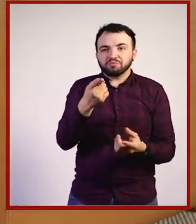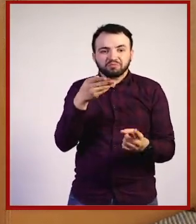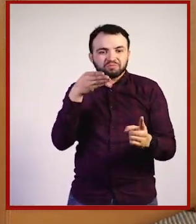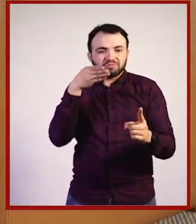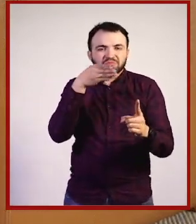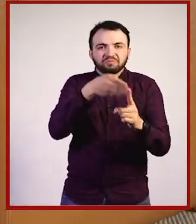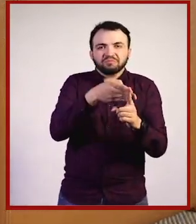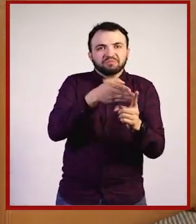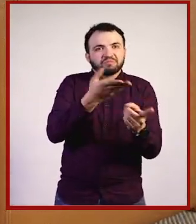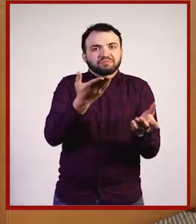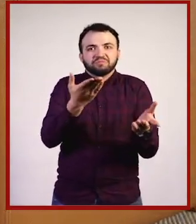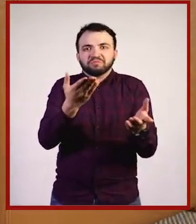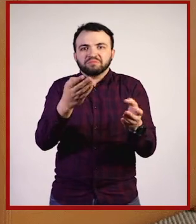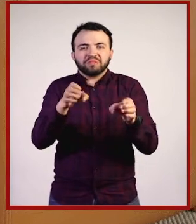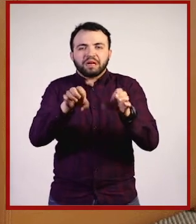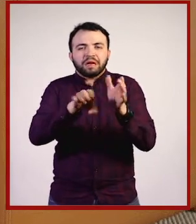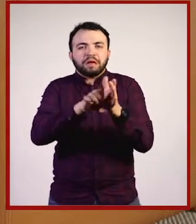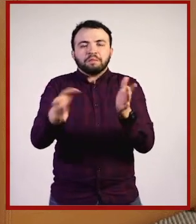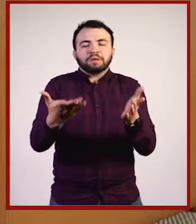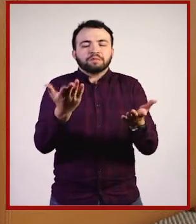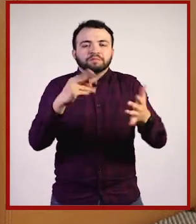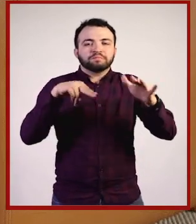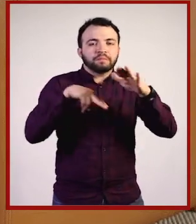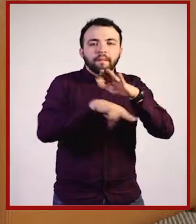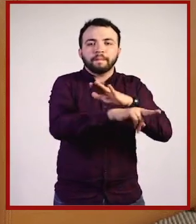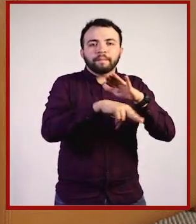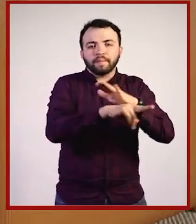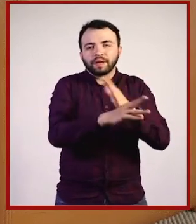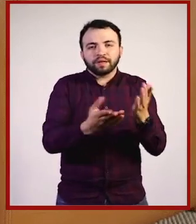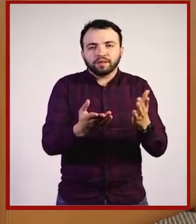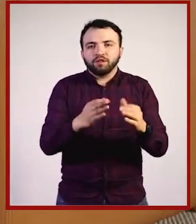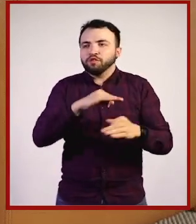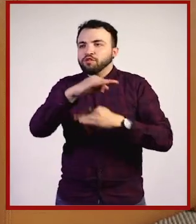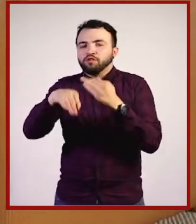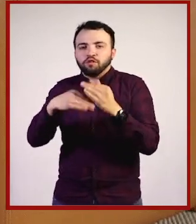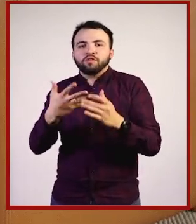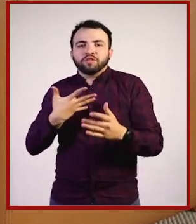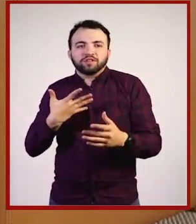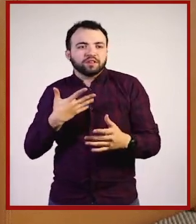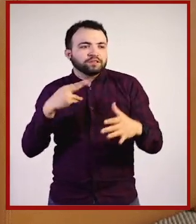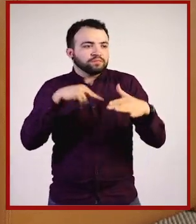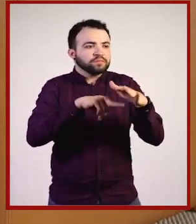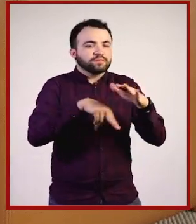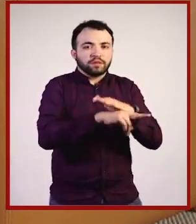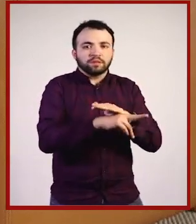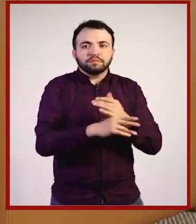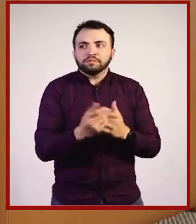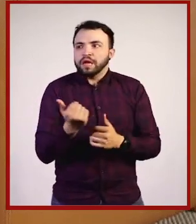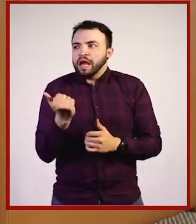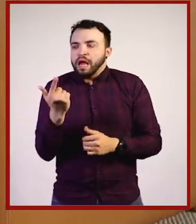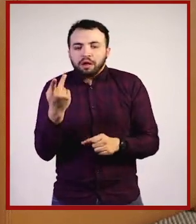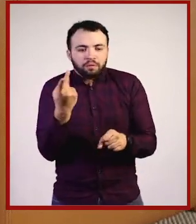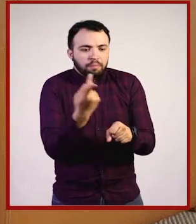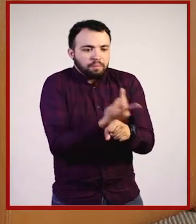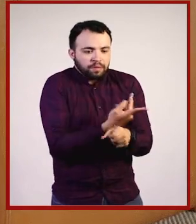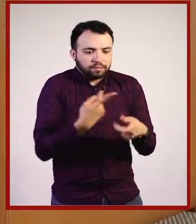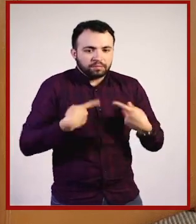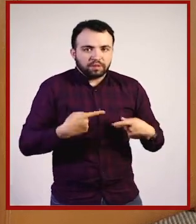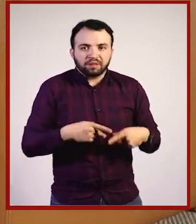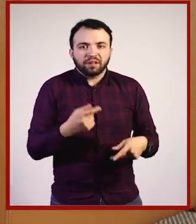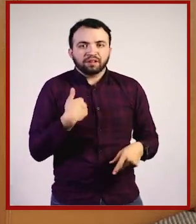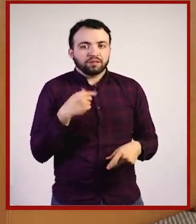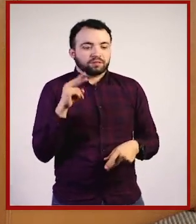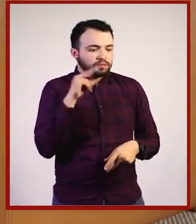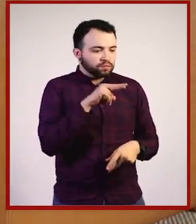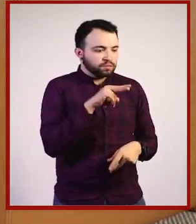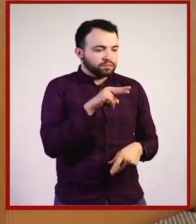en el metro muy coloquial, que nos podemos encontrar todos al salir de aquí, y algo le pasa a alguien y me voy por la vista